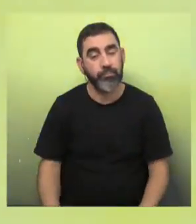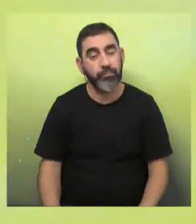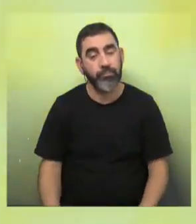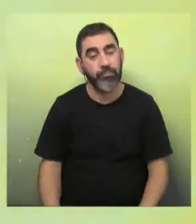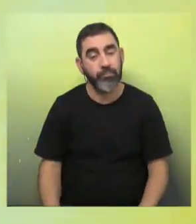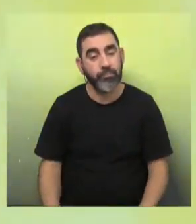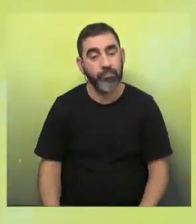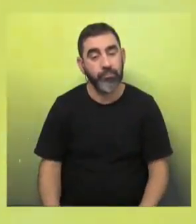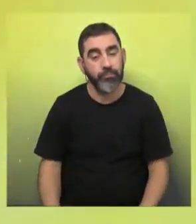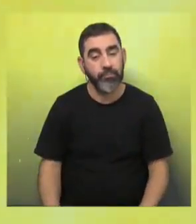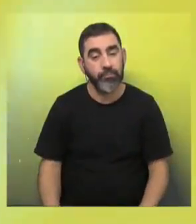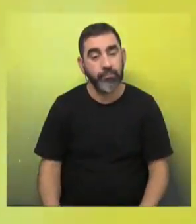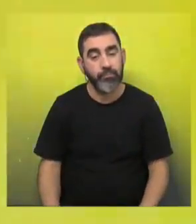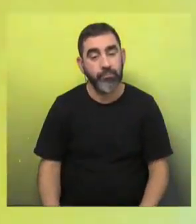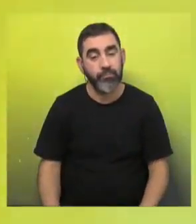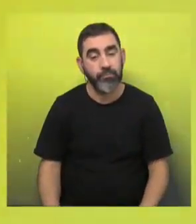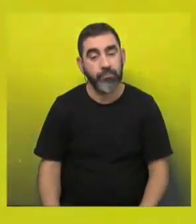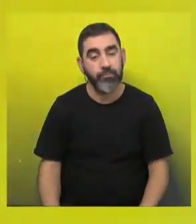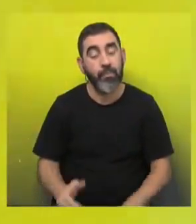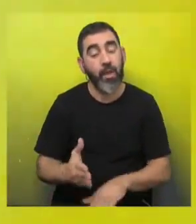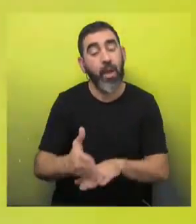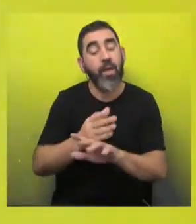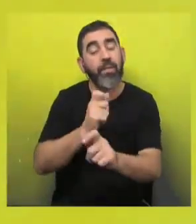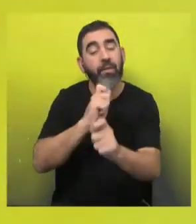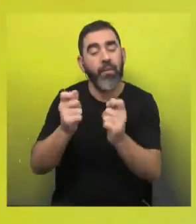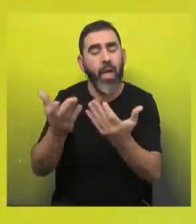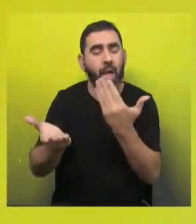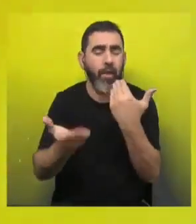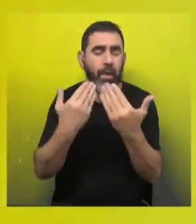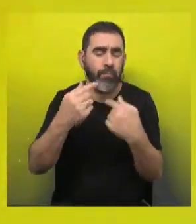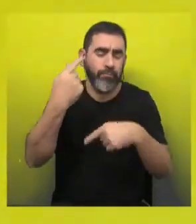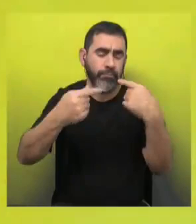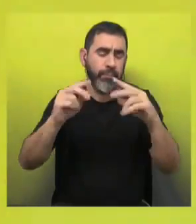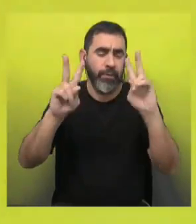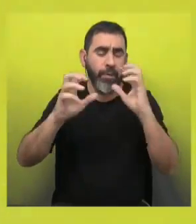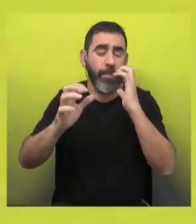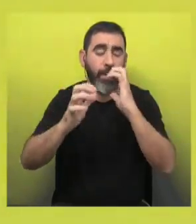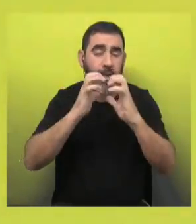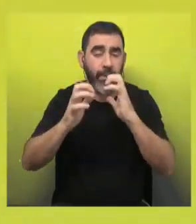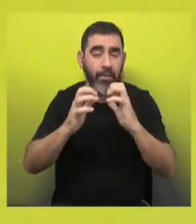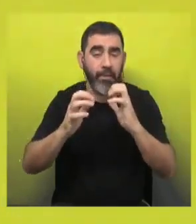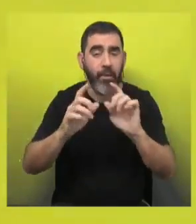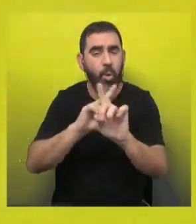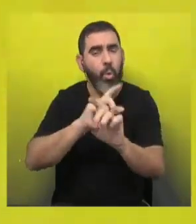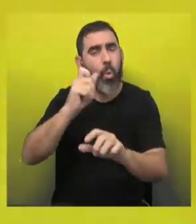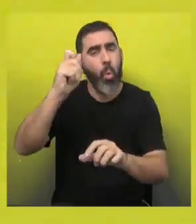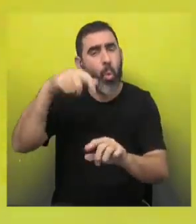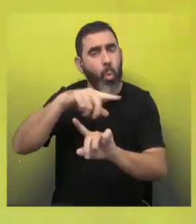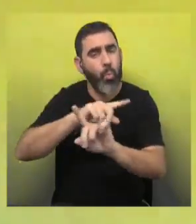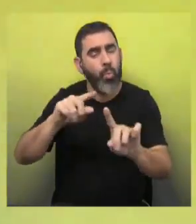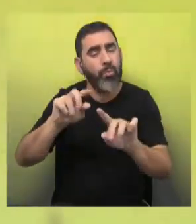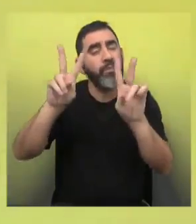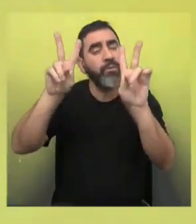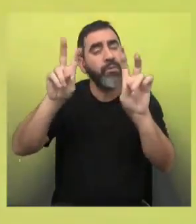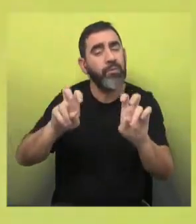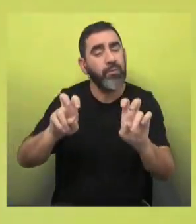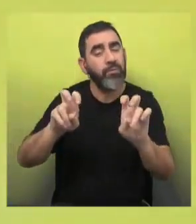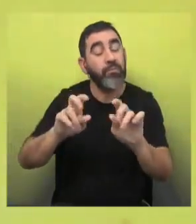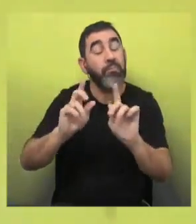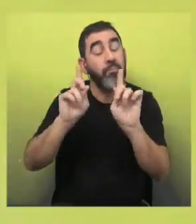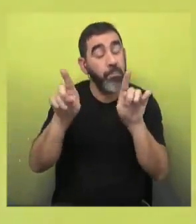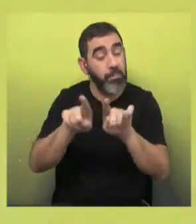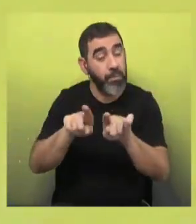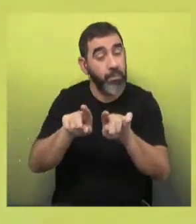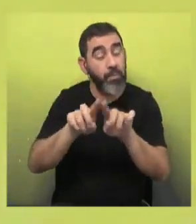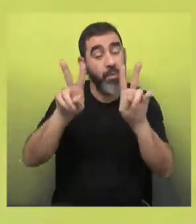hablar, y de hecho lo estuvimos haciendo previamente la noche, de muchas cosas de energía, no es muy habitual que esto tenga también un cruce